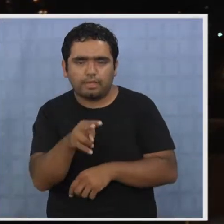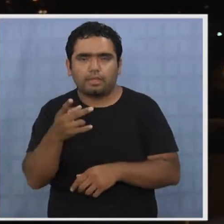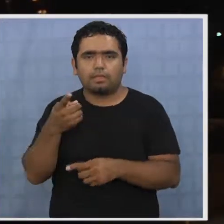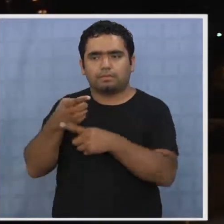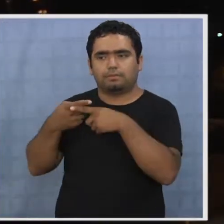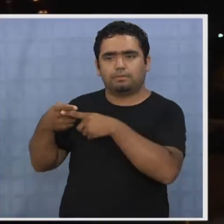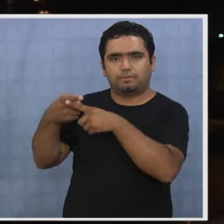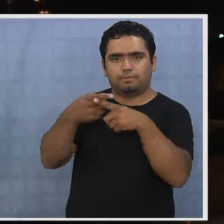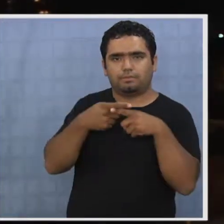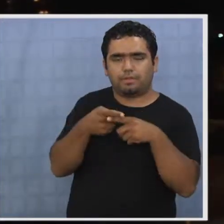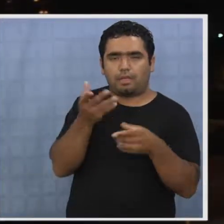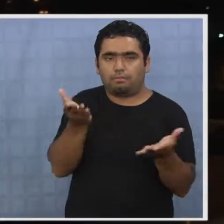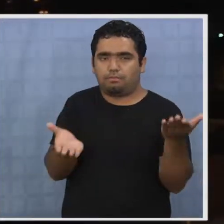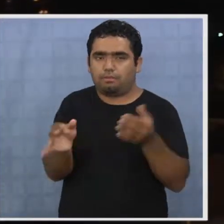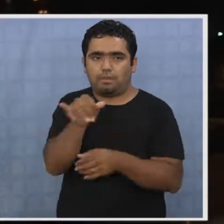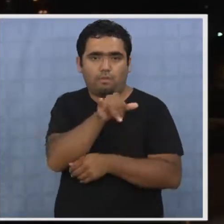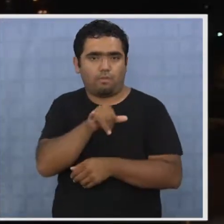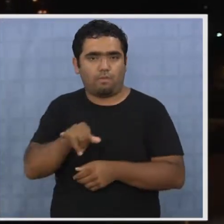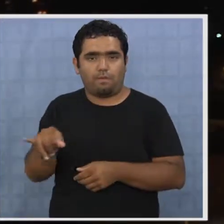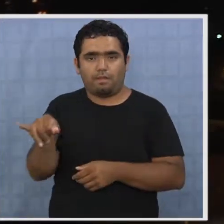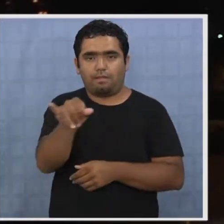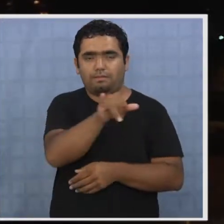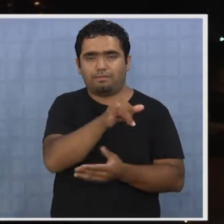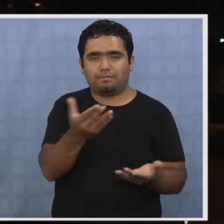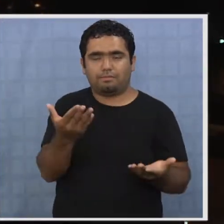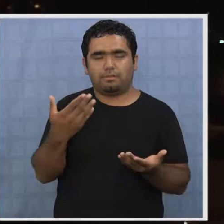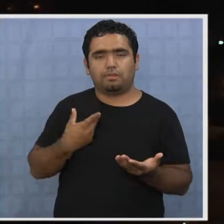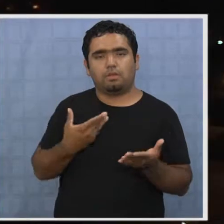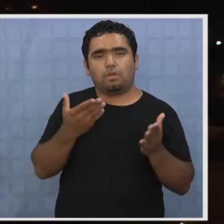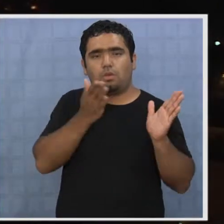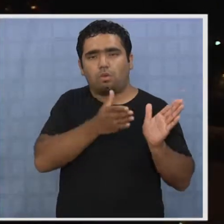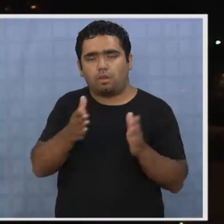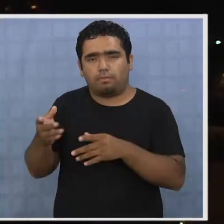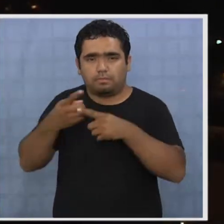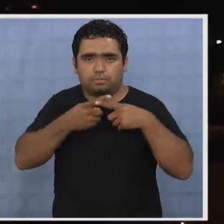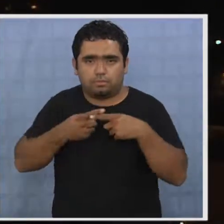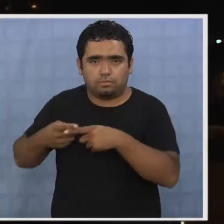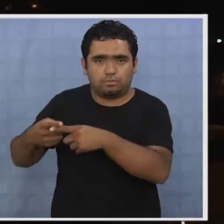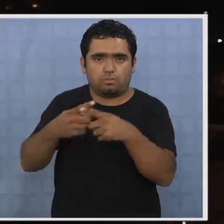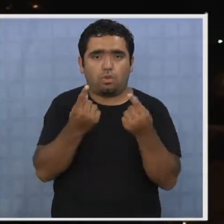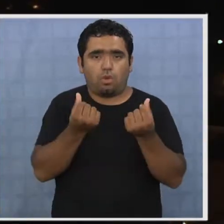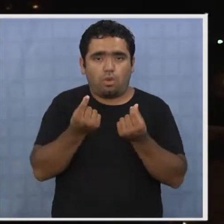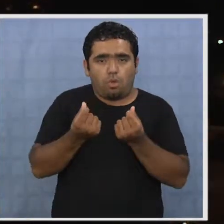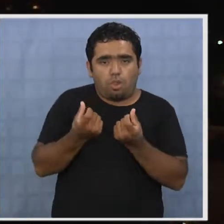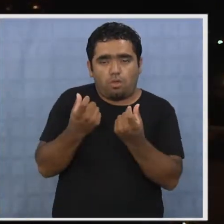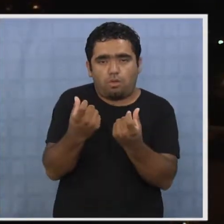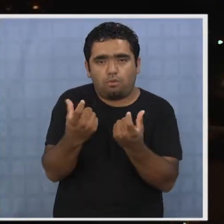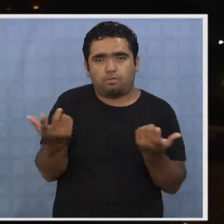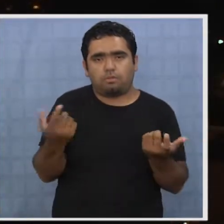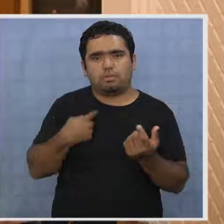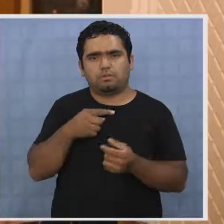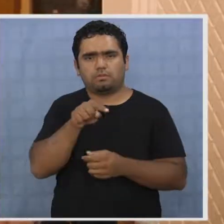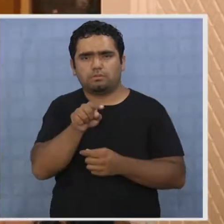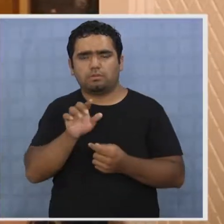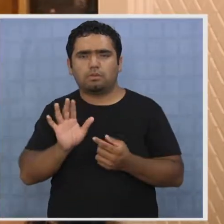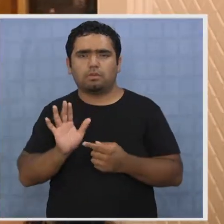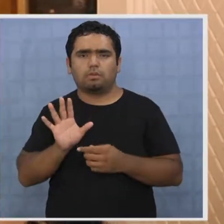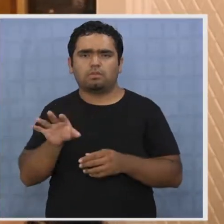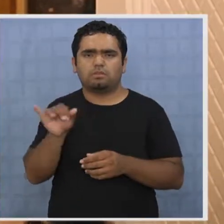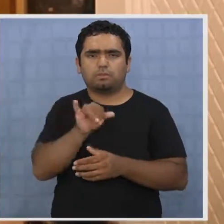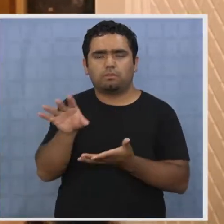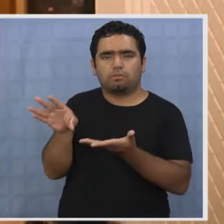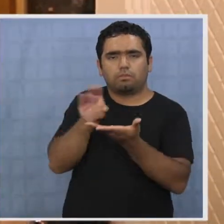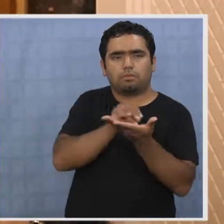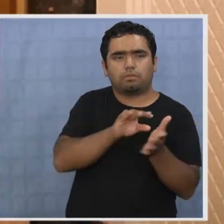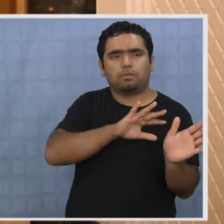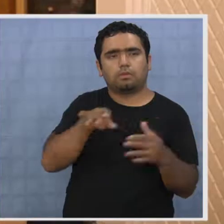nuestro país en todo nivel, digamos, organizacionalmente, socialmente, económicamente, como que son reflejos. Creo que es el mal de este